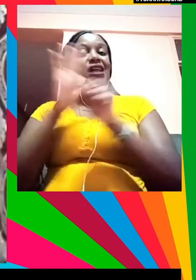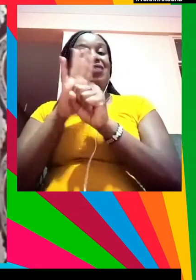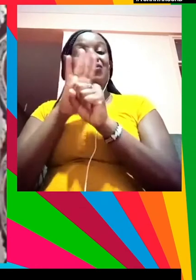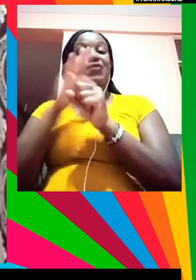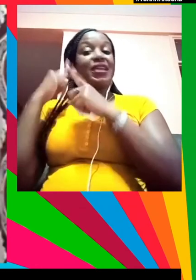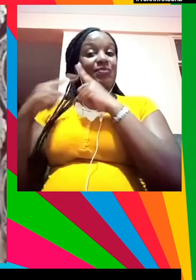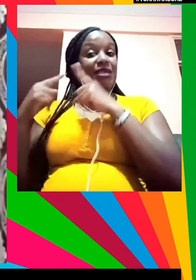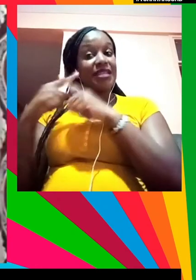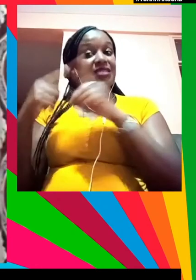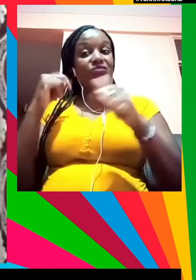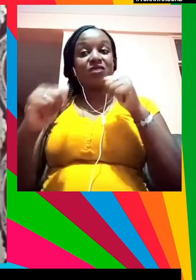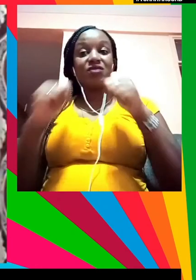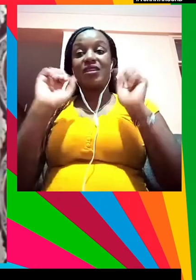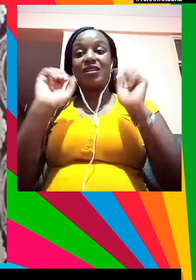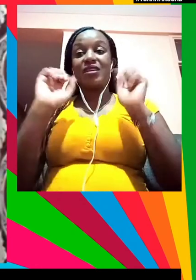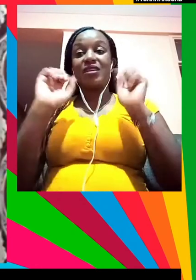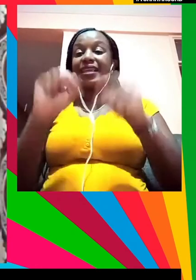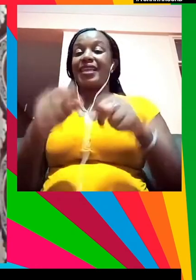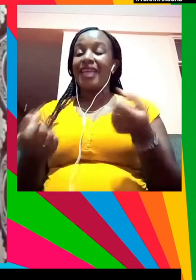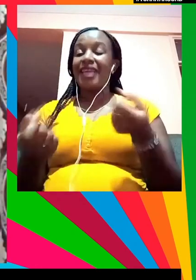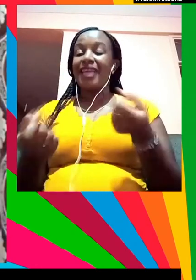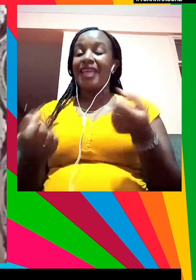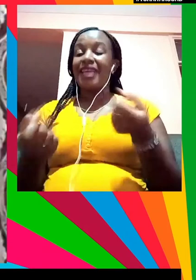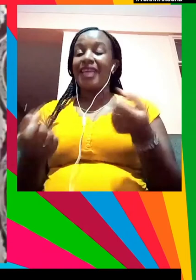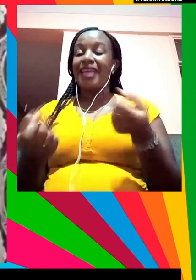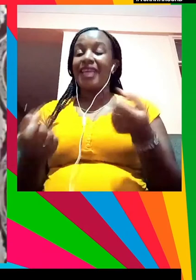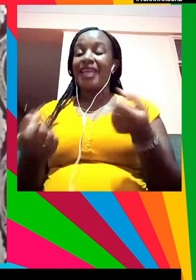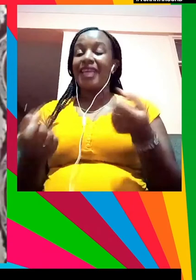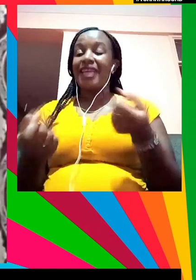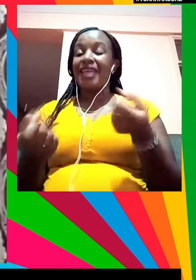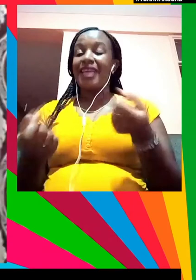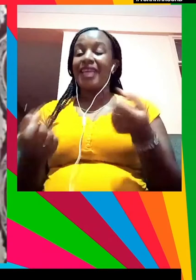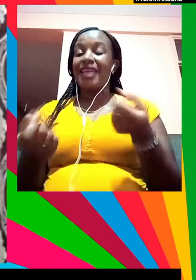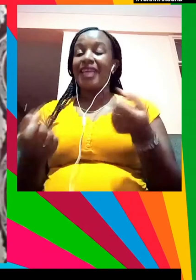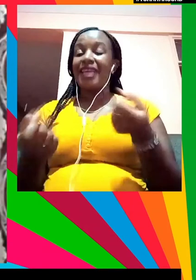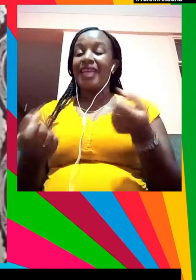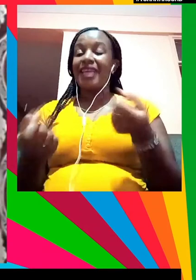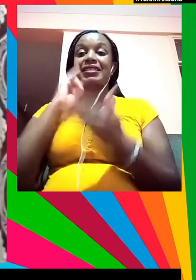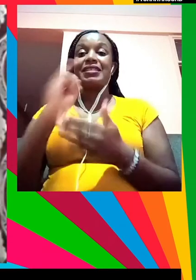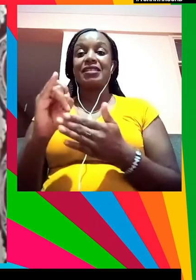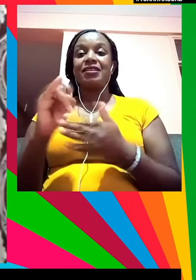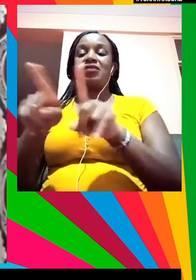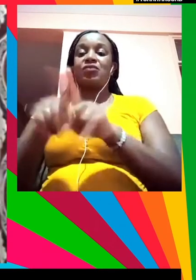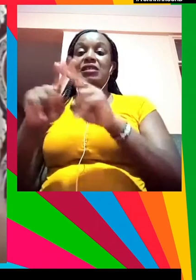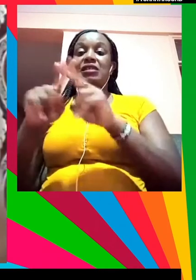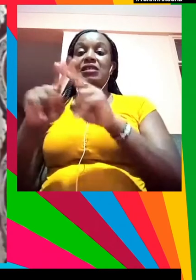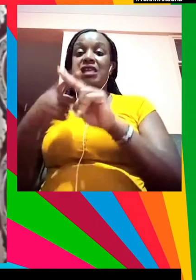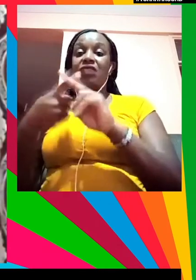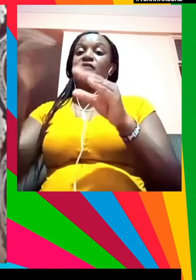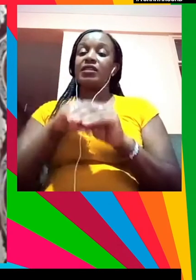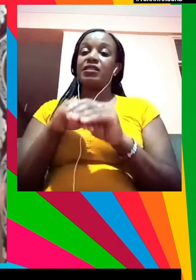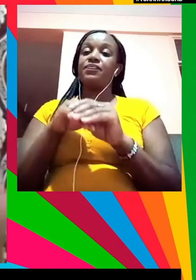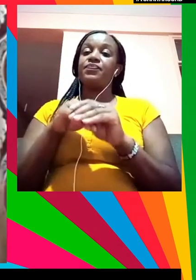como para entender bien todo lo que eso significa con lo cual una vez que empezamos a invertir en los jóvenes y sus habilidades de liderazgo